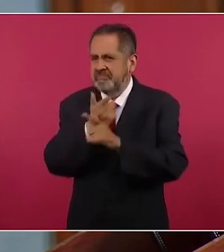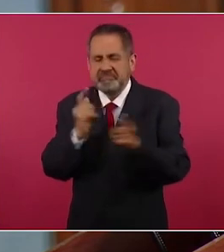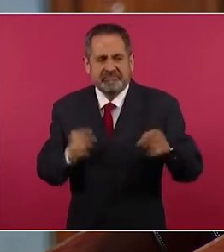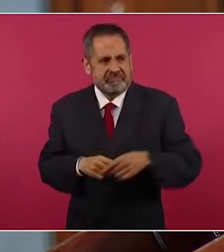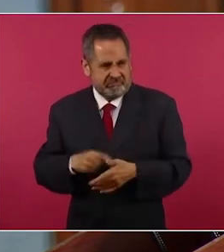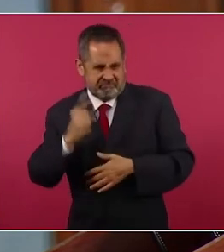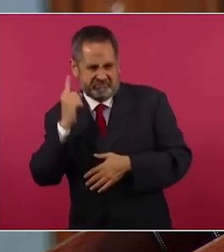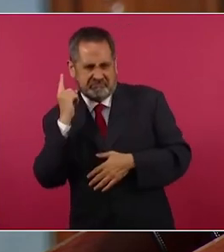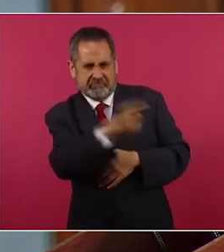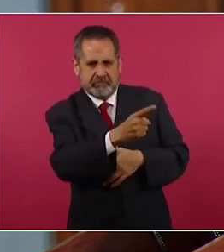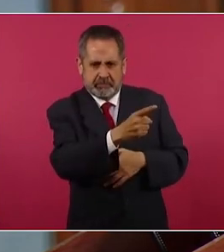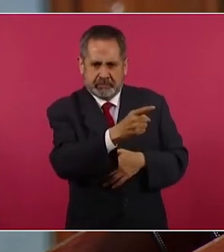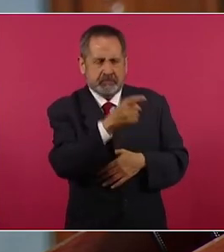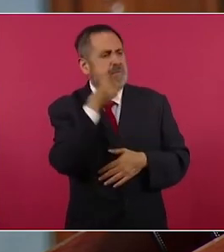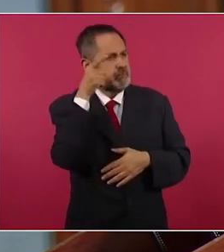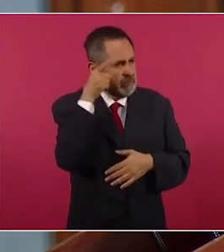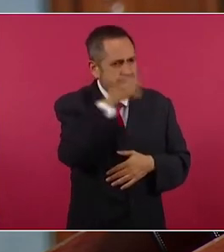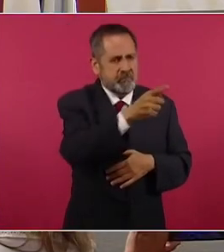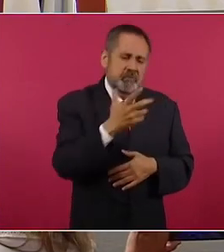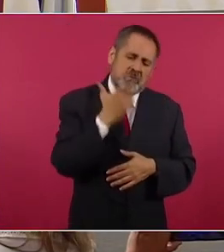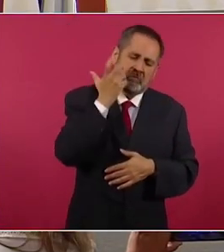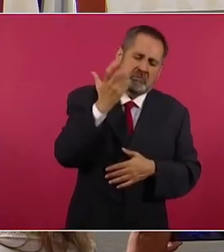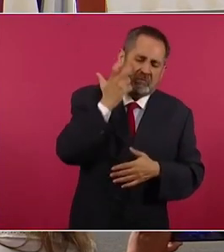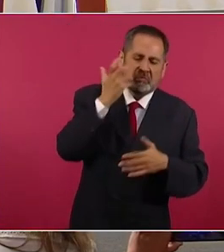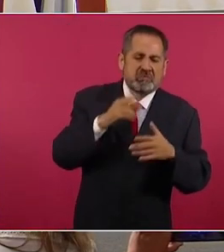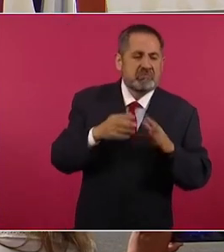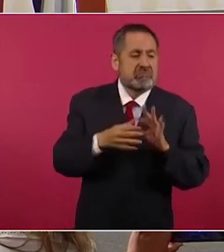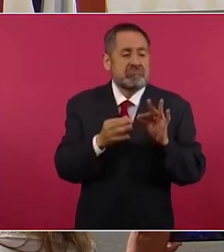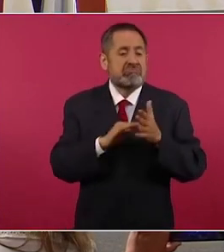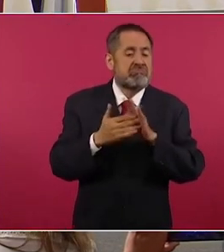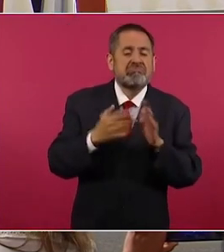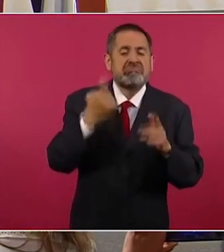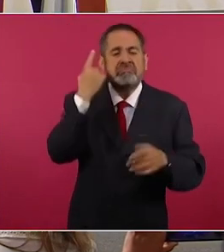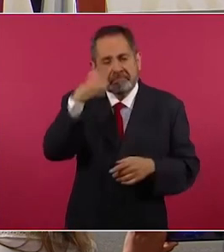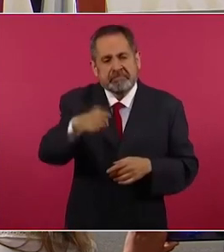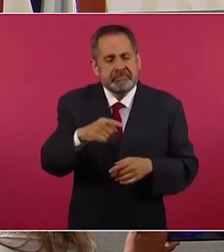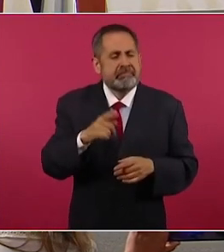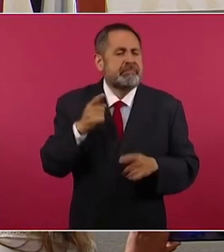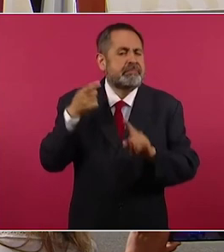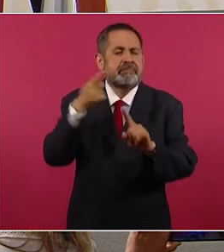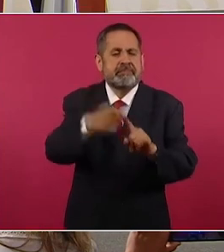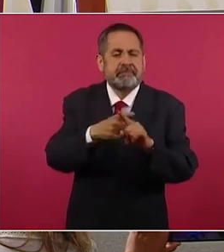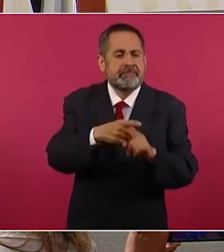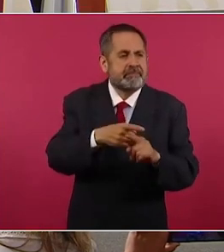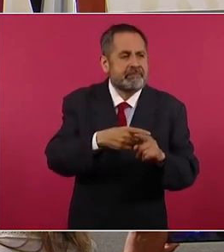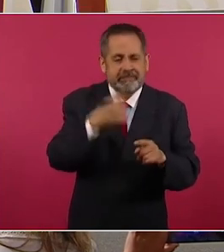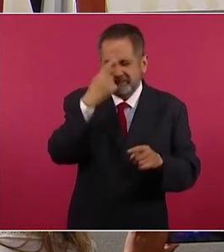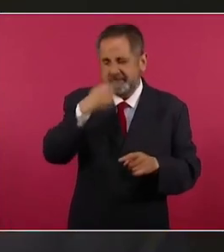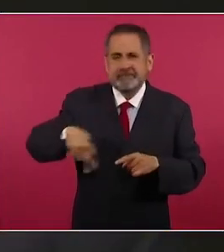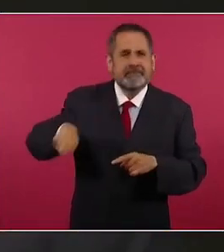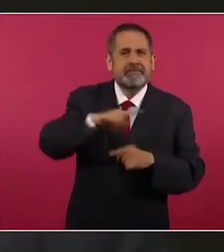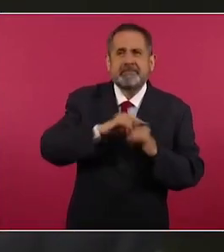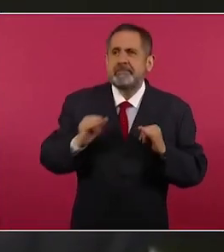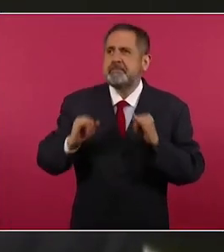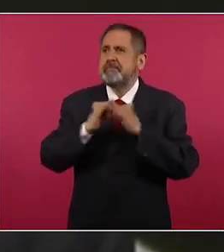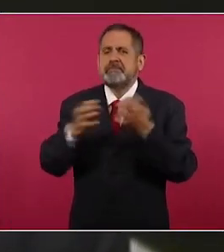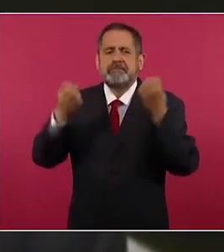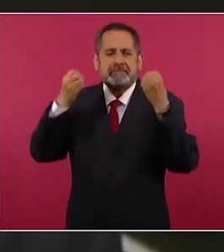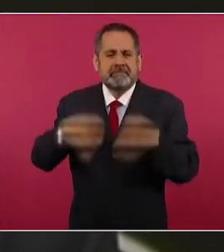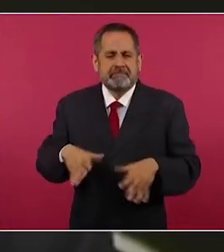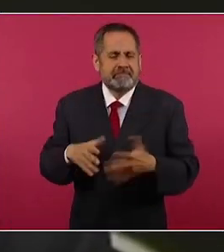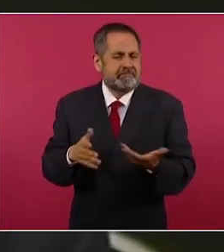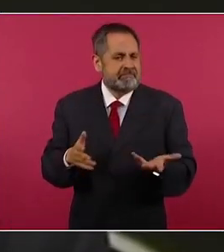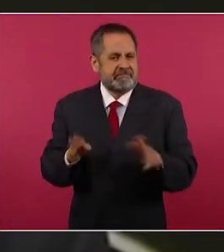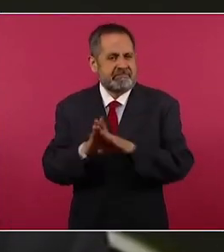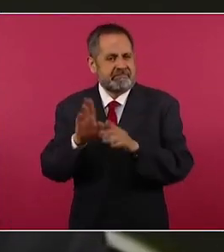de actuar de manera facciosa con el propósito de degradar las instituciones de